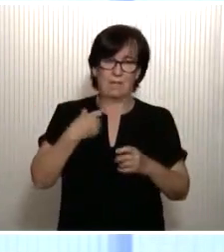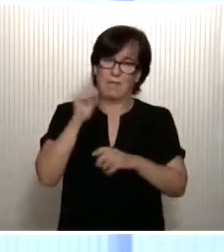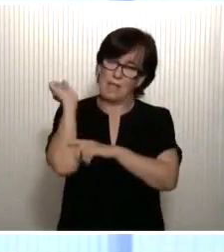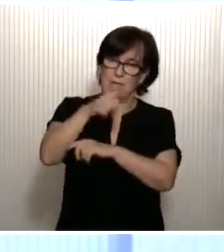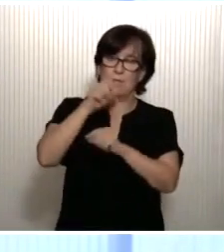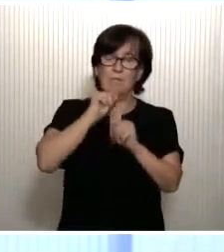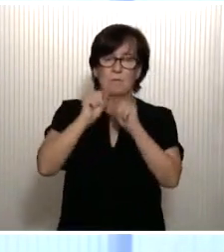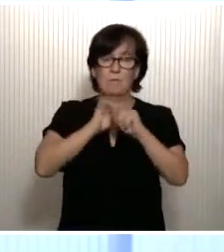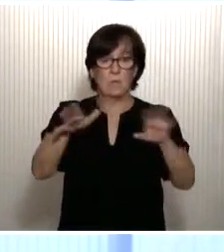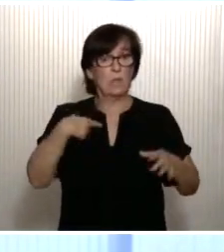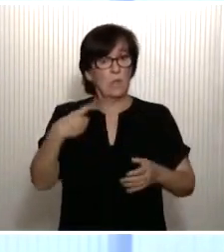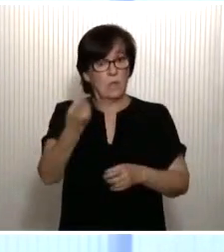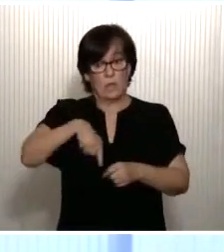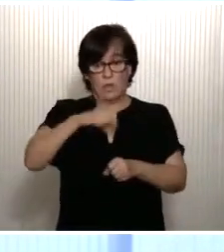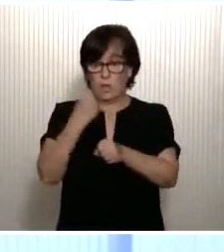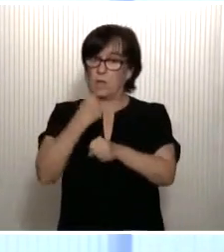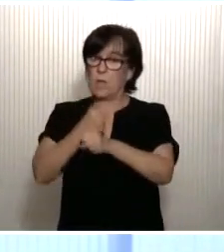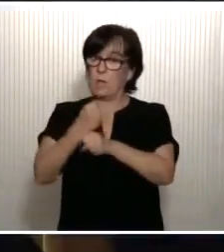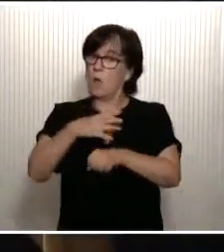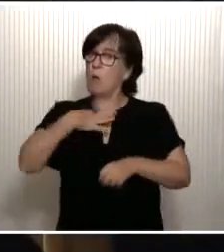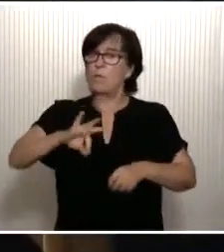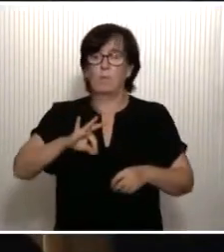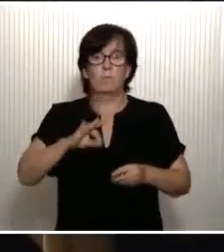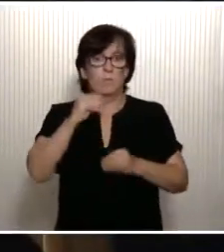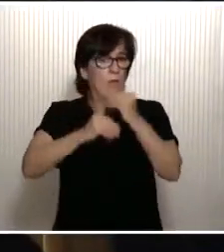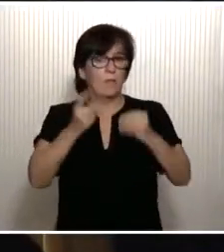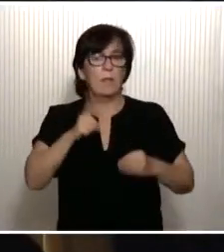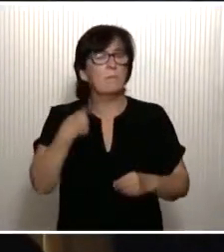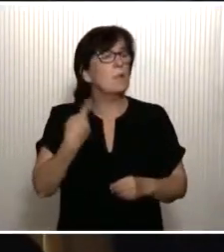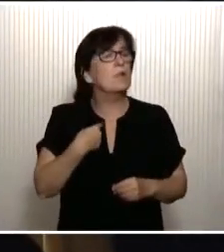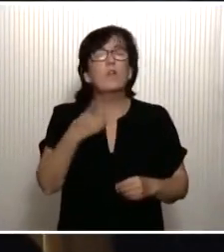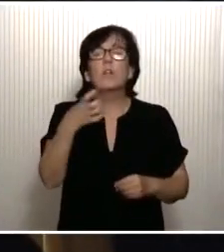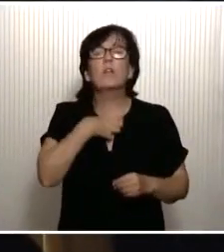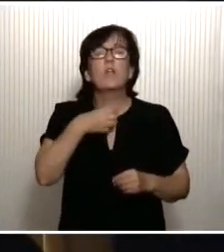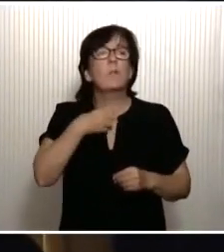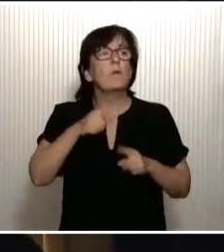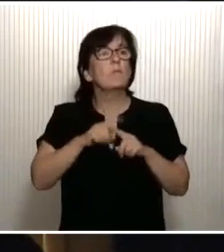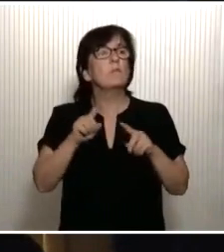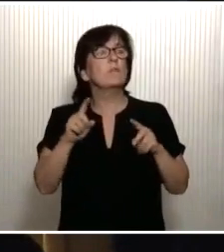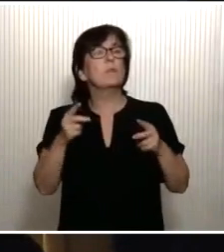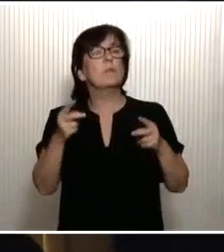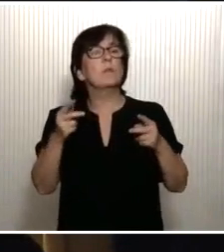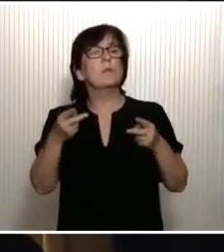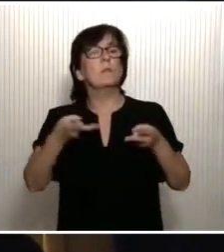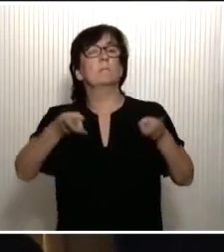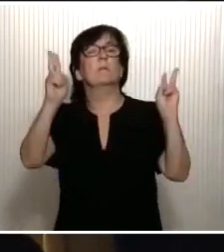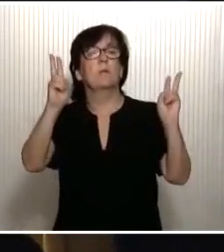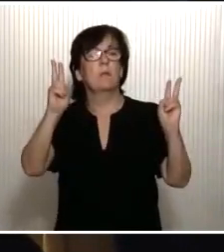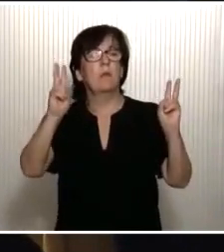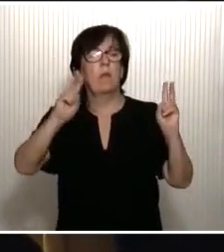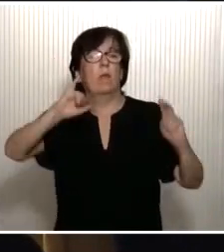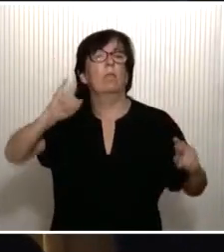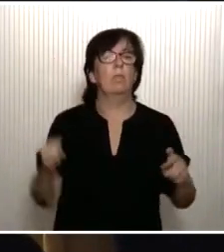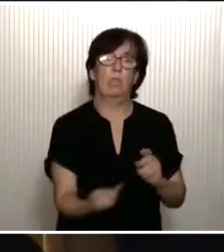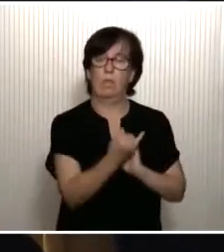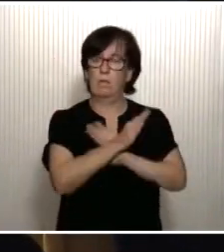todos podremos equivocarnos, sin duda alguna. Pero lo que no podemos permitirnos es rendirnos.